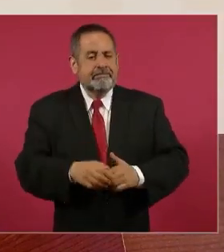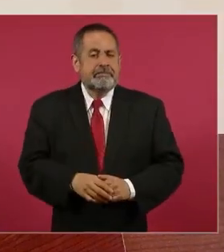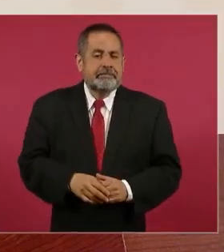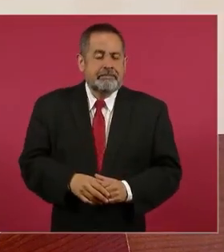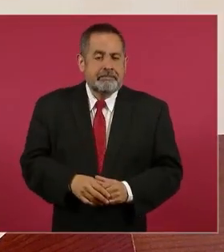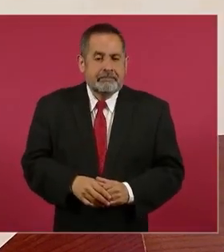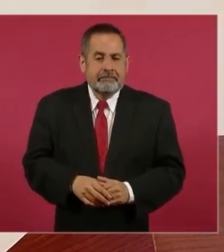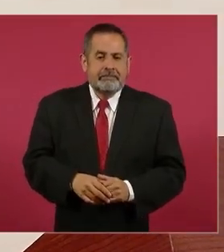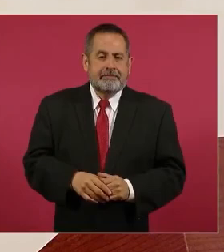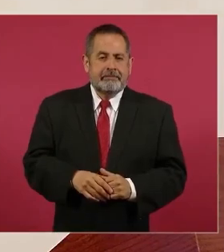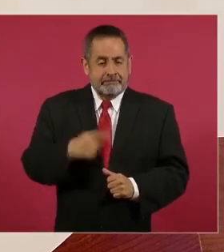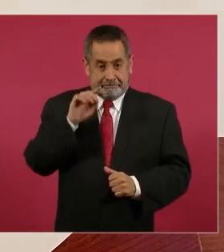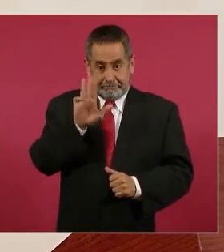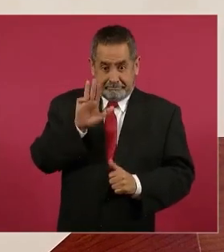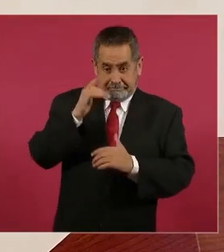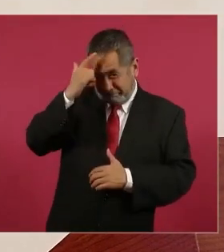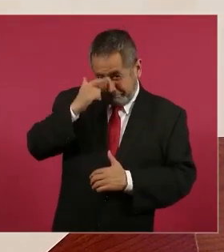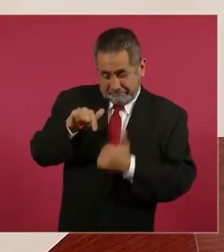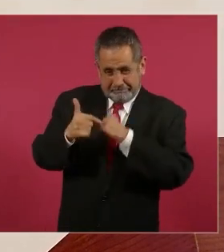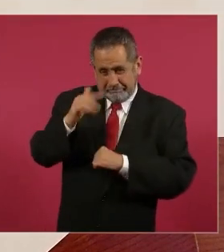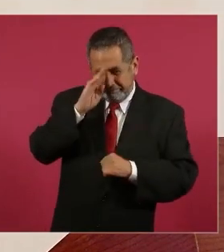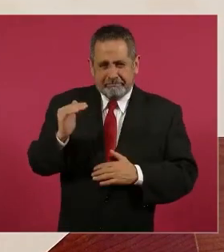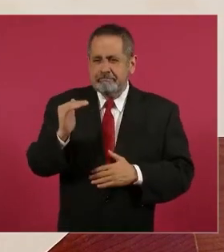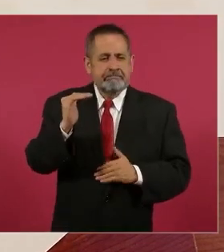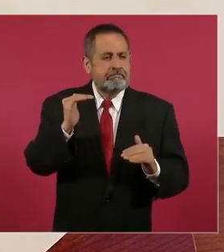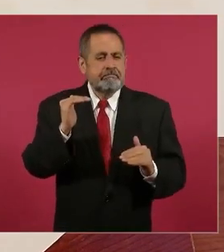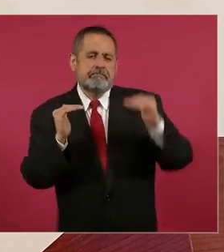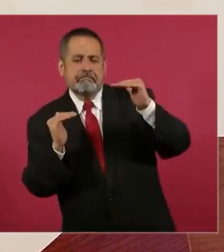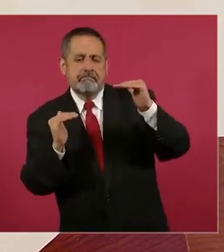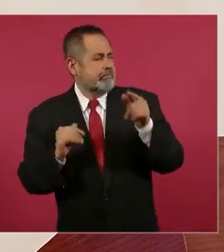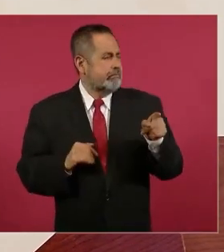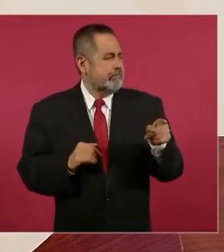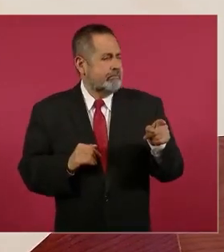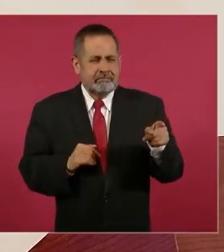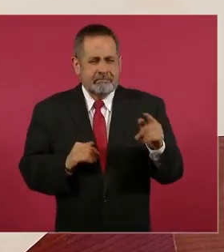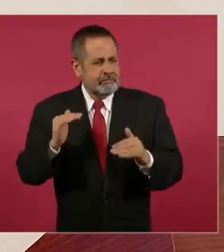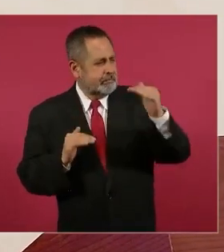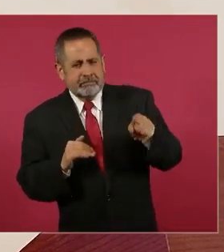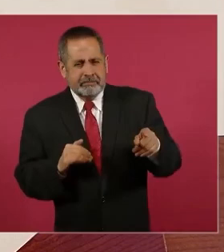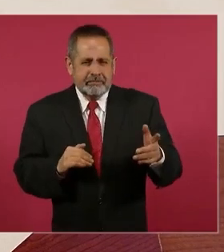para que a medianoche me cruce calderón